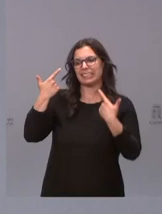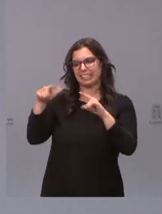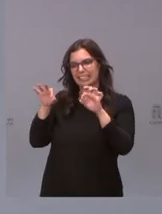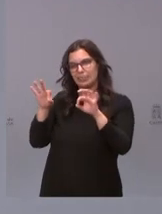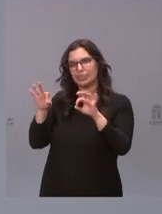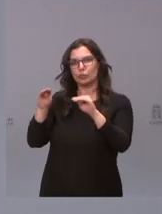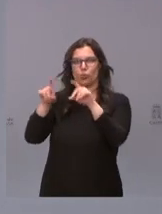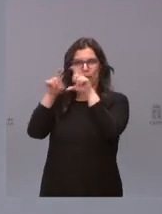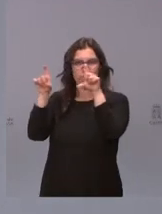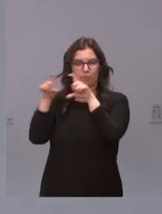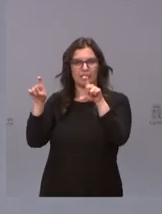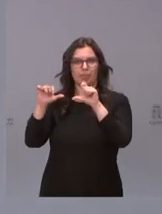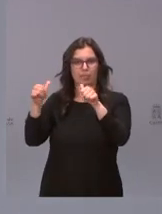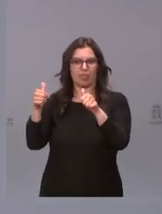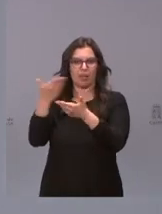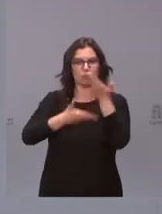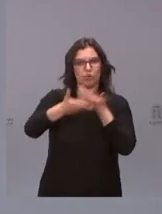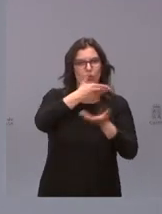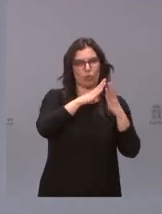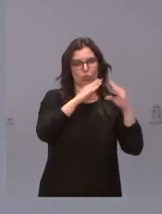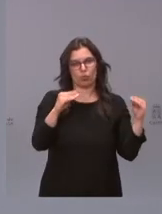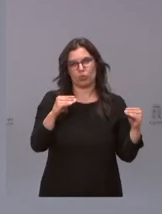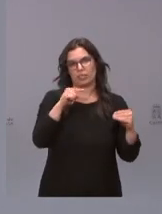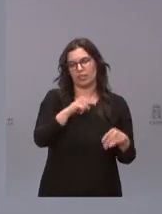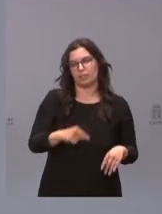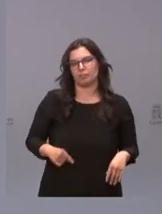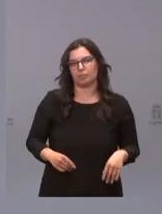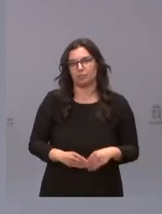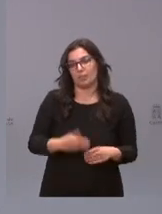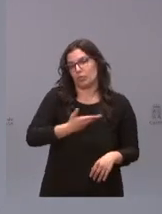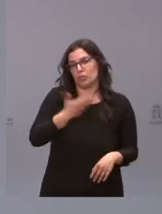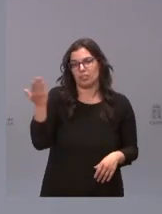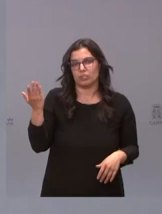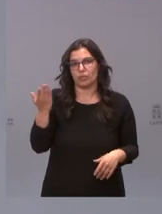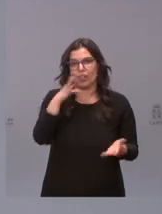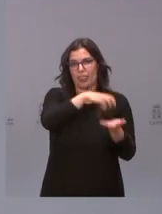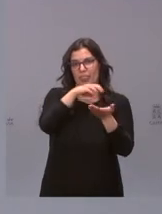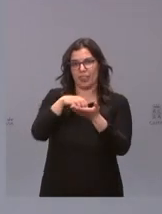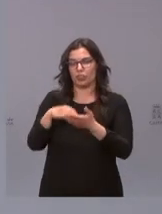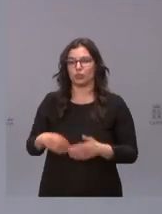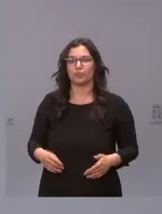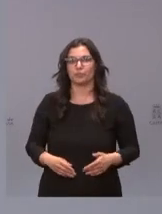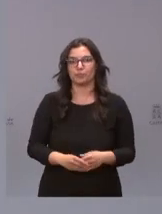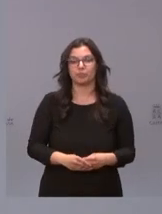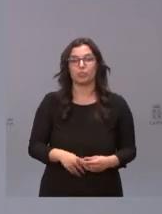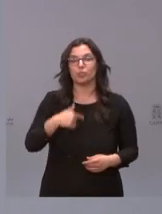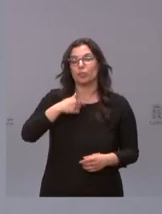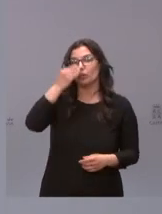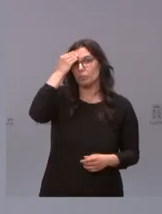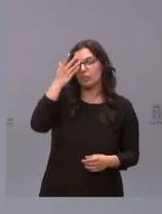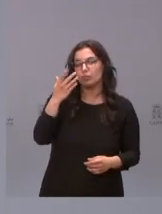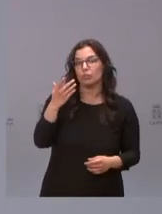empresarial y en colaboración con la Universidad y el resto de centros ya mencionados creo que